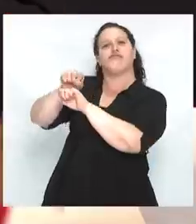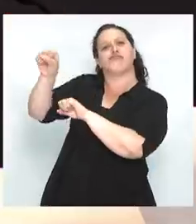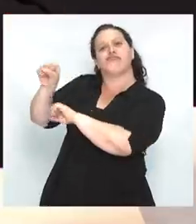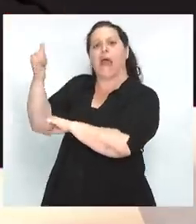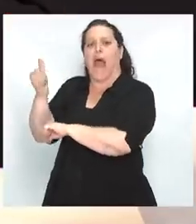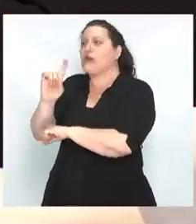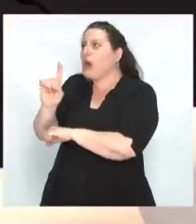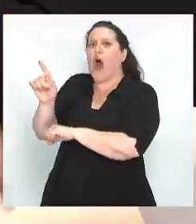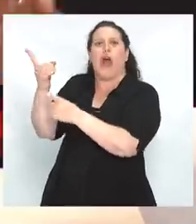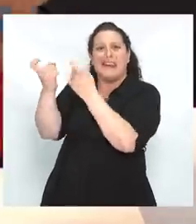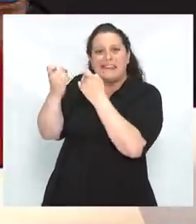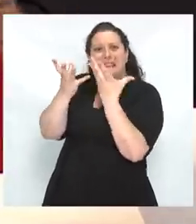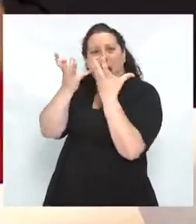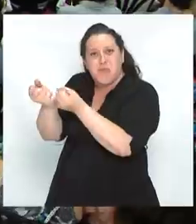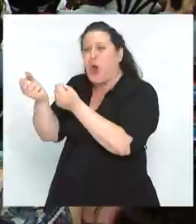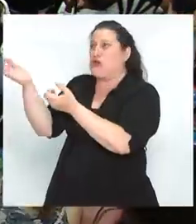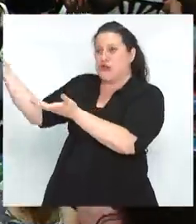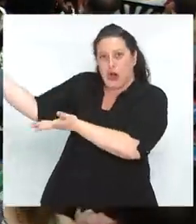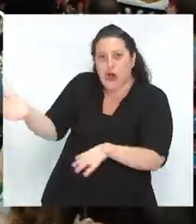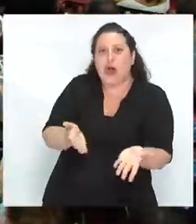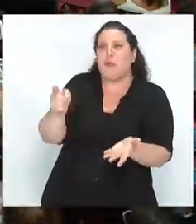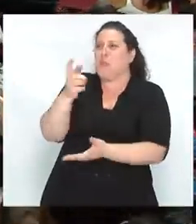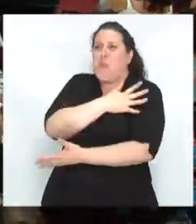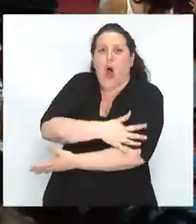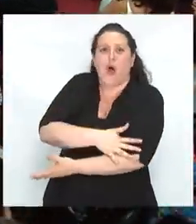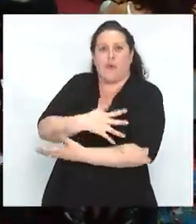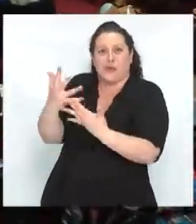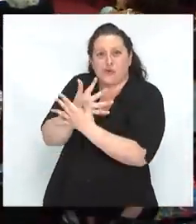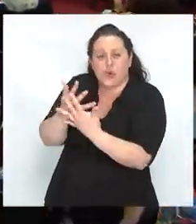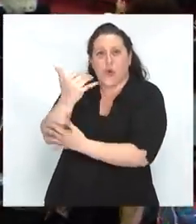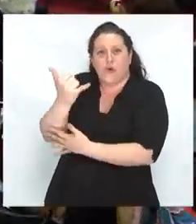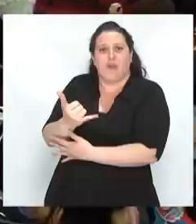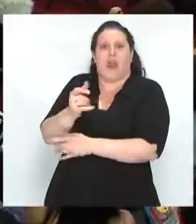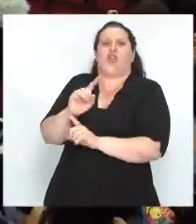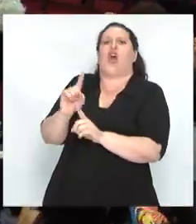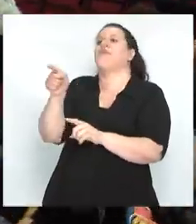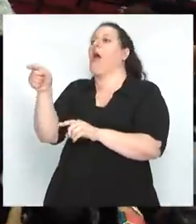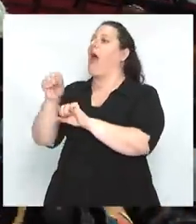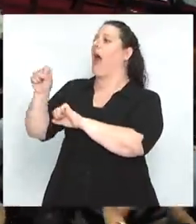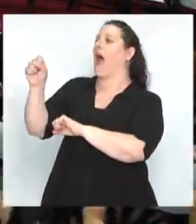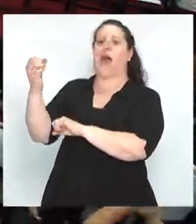golpeados, porque son pobres, no porque sean rentables.